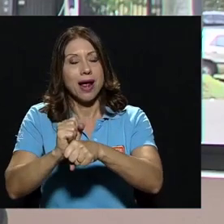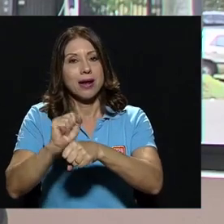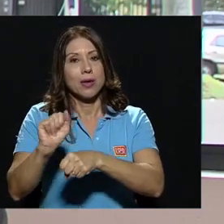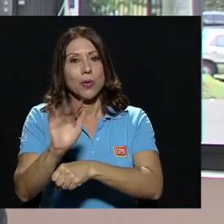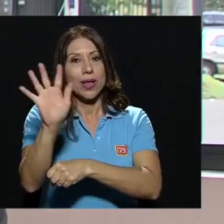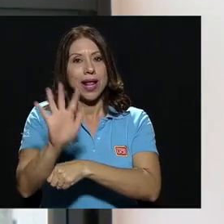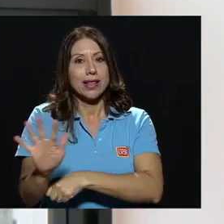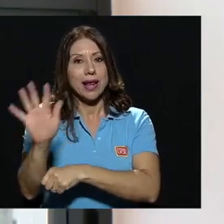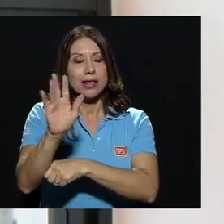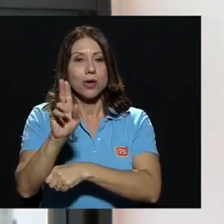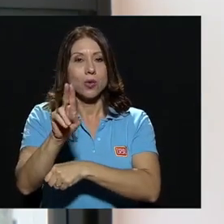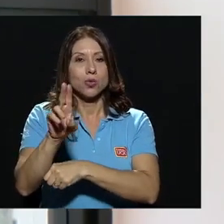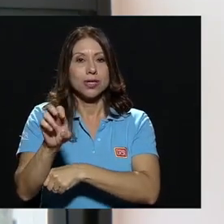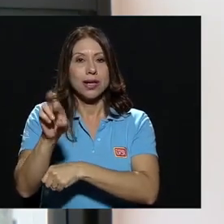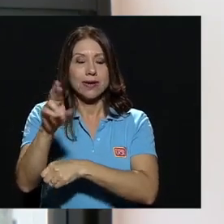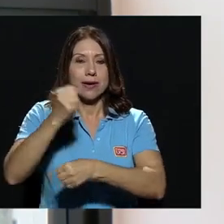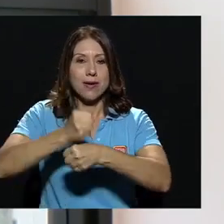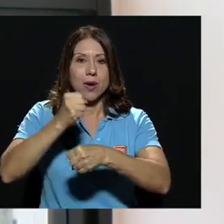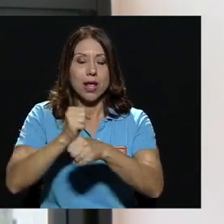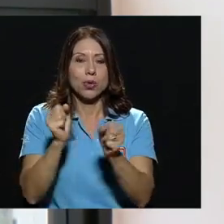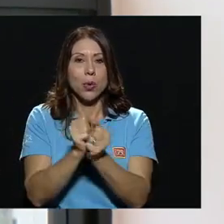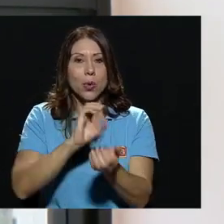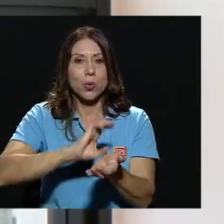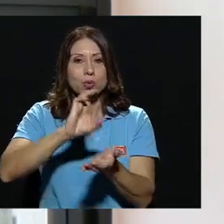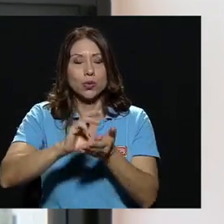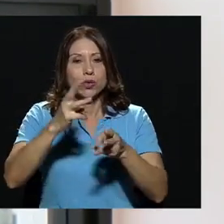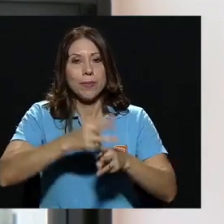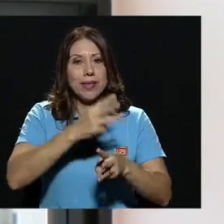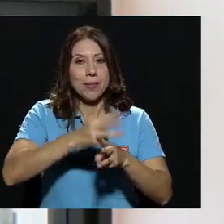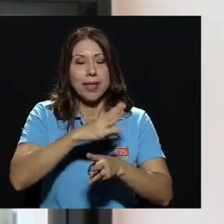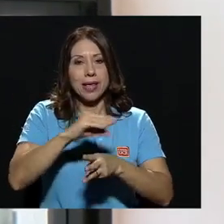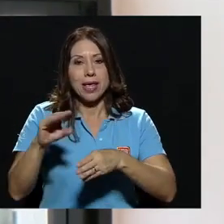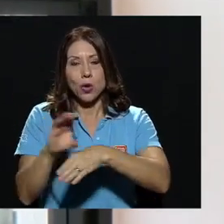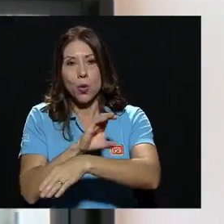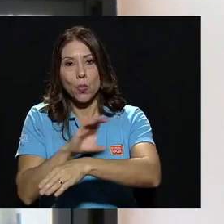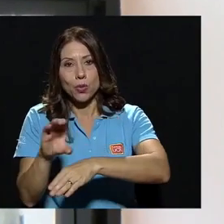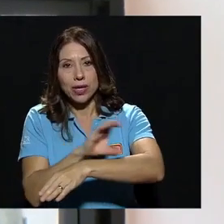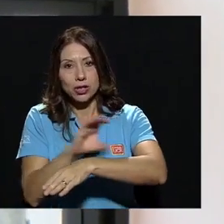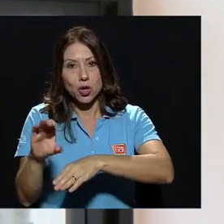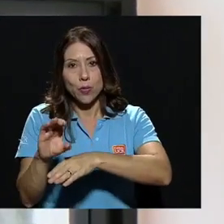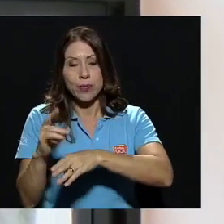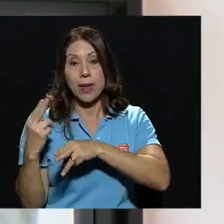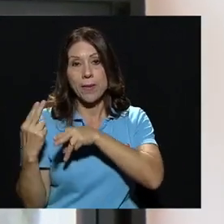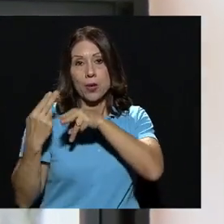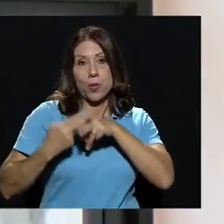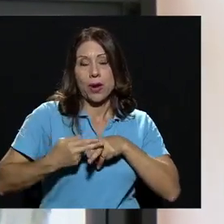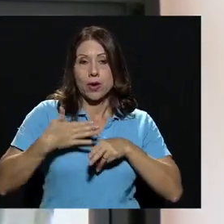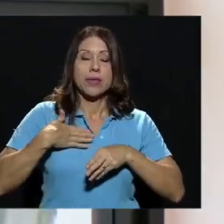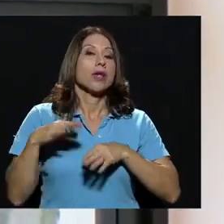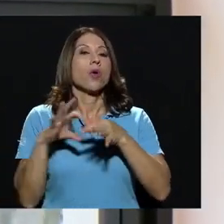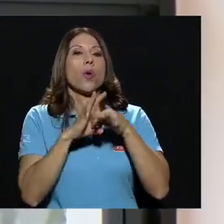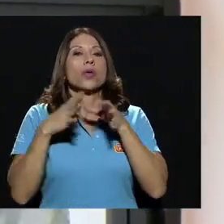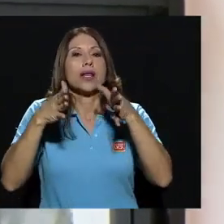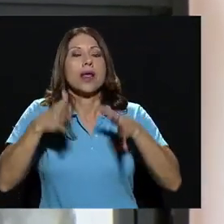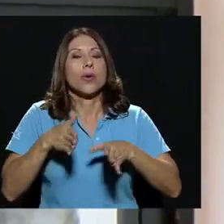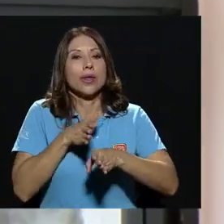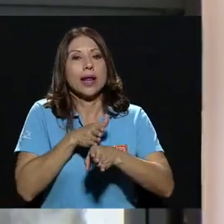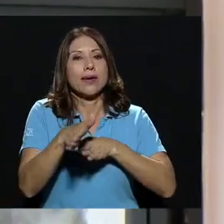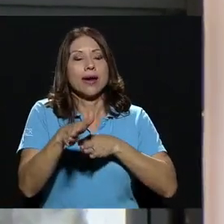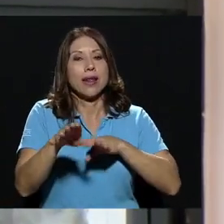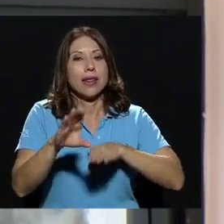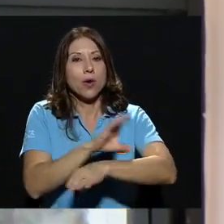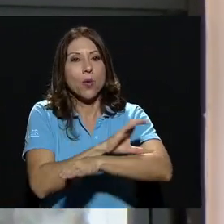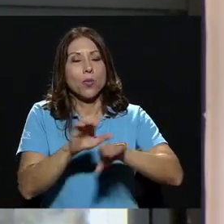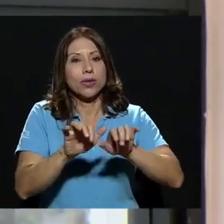Universidad de Costa Rica. Laborando en los cursos de matemática y computación me nombraron como coordinador de la carrera de computación